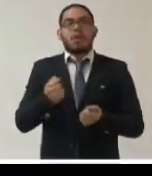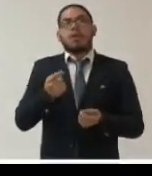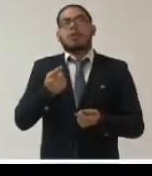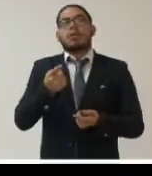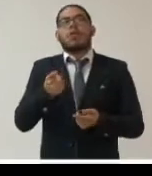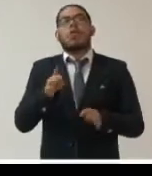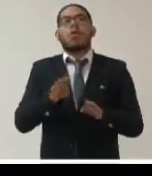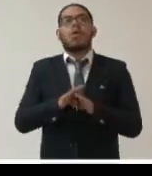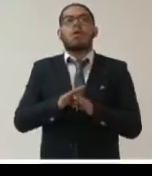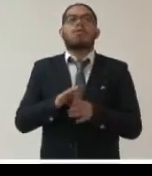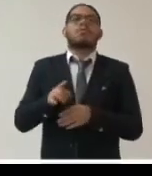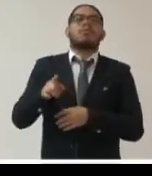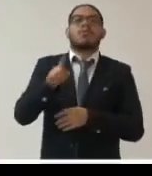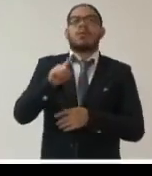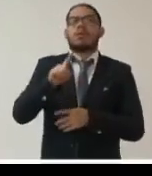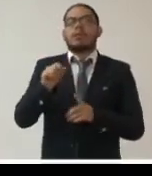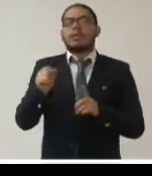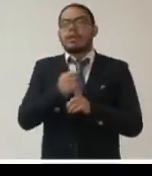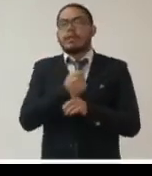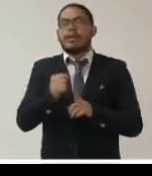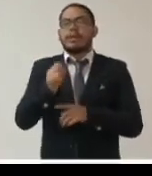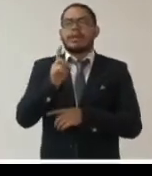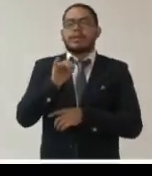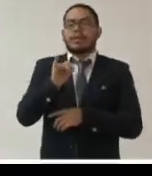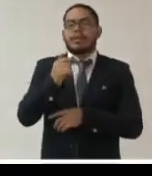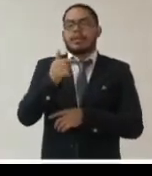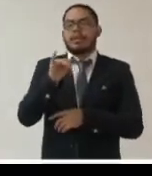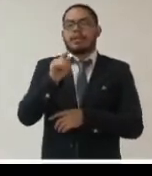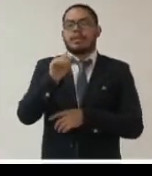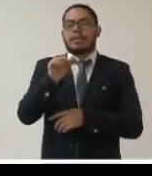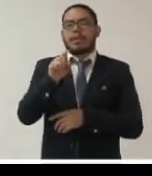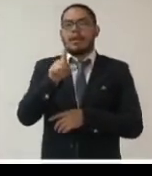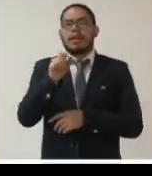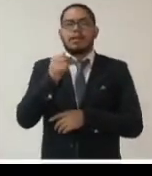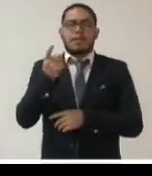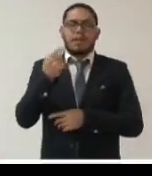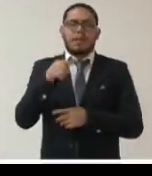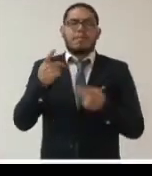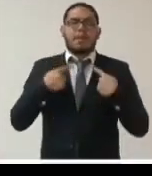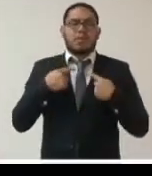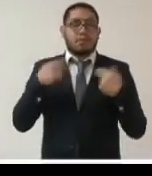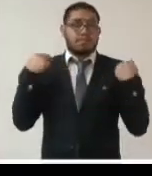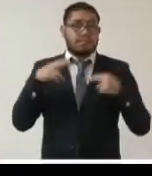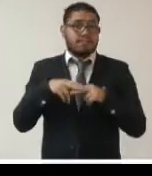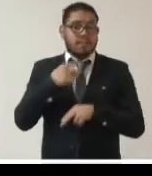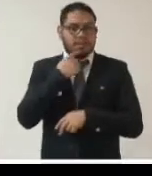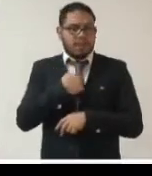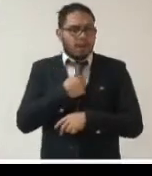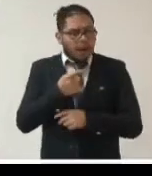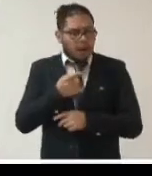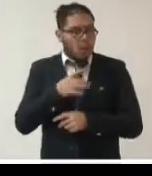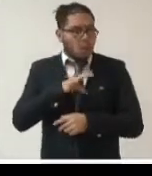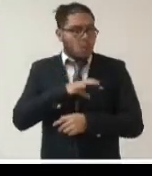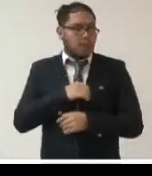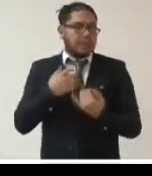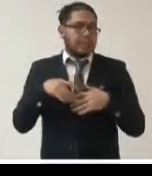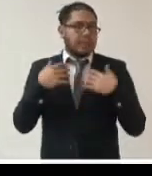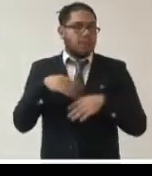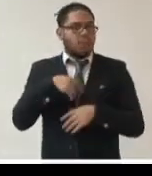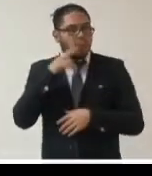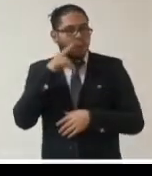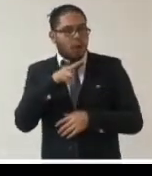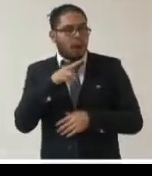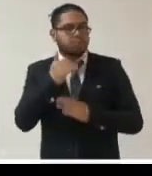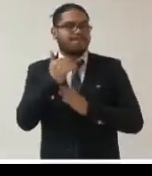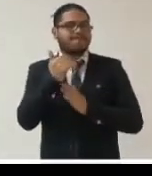en el caso de la violencia digital a mí me comentaban profesoras de un instituto pues que estaban encantadas porque ya se habían bajado